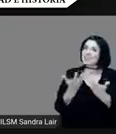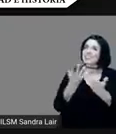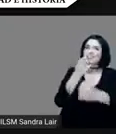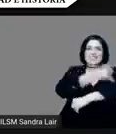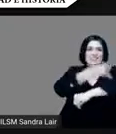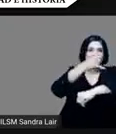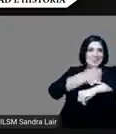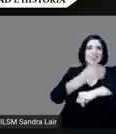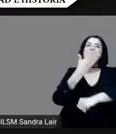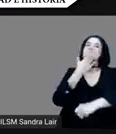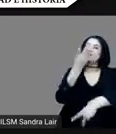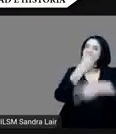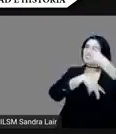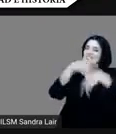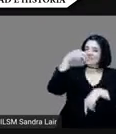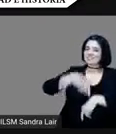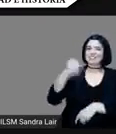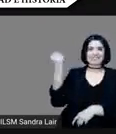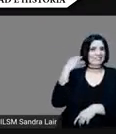a este seminario.